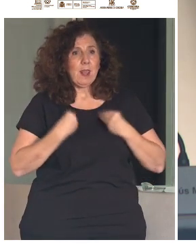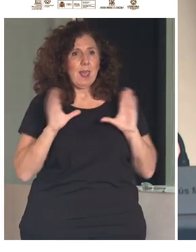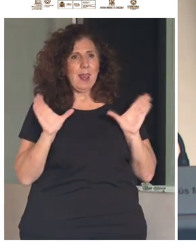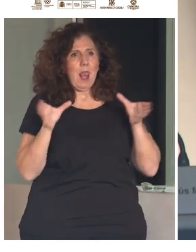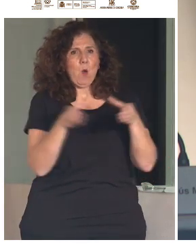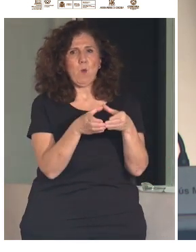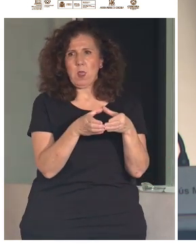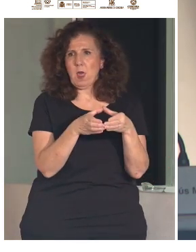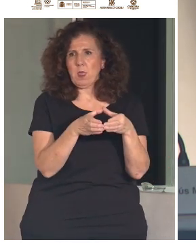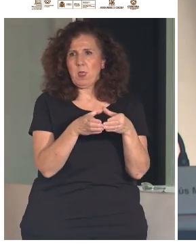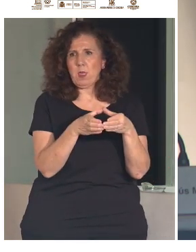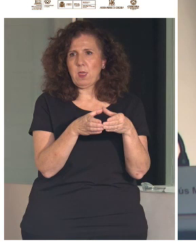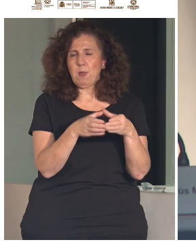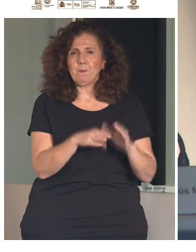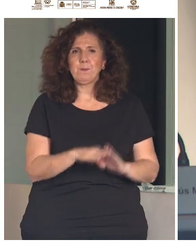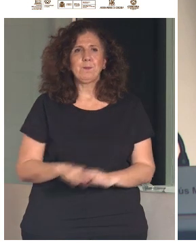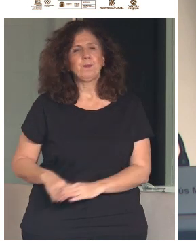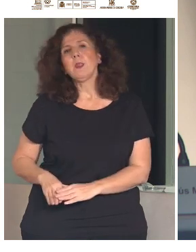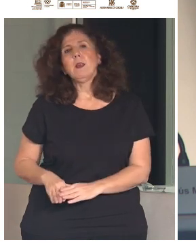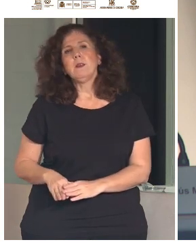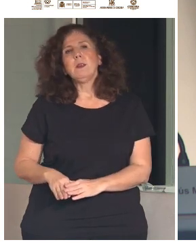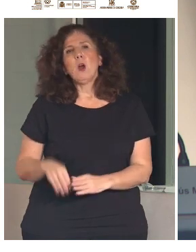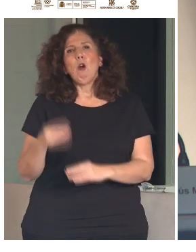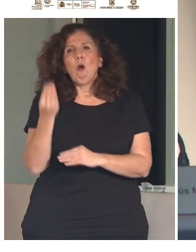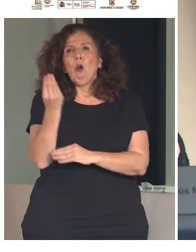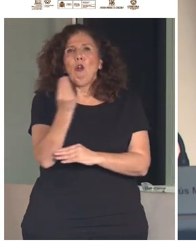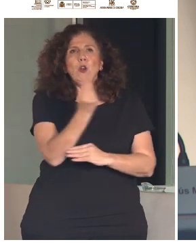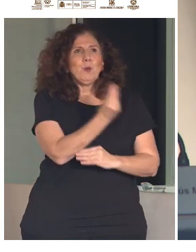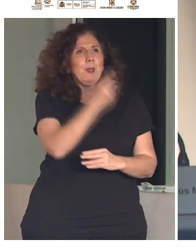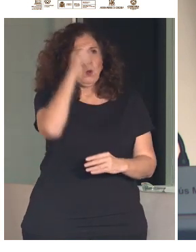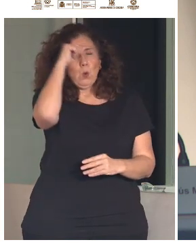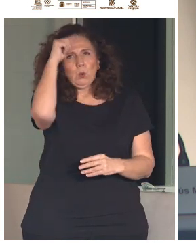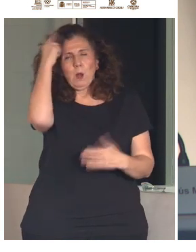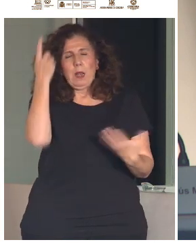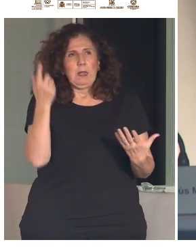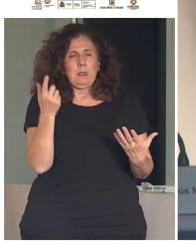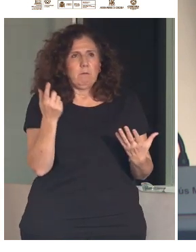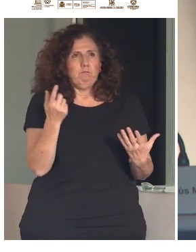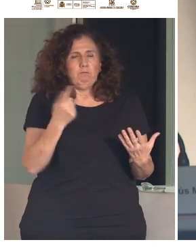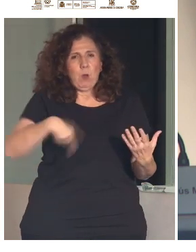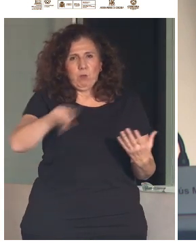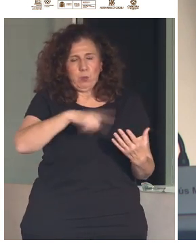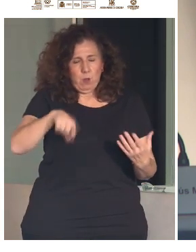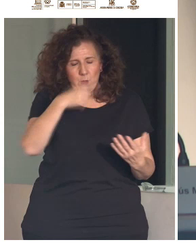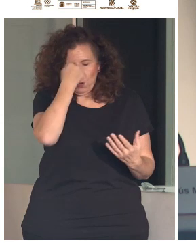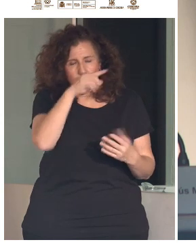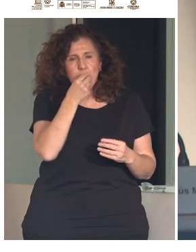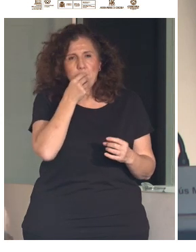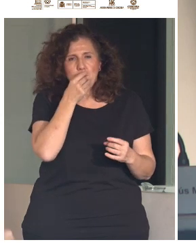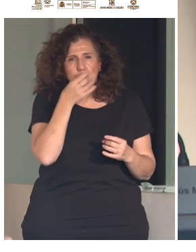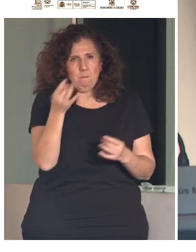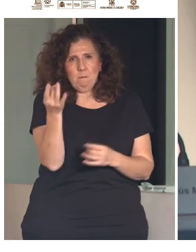Los bienes culturales, no voy a decir nada que ustedes no sepan mejor que yo, son